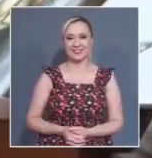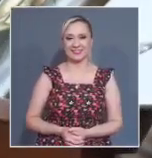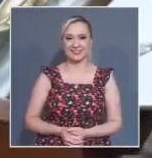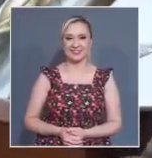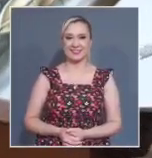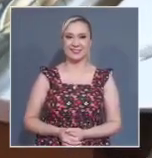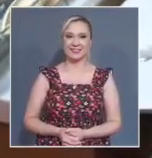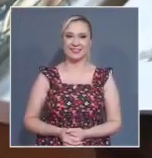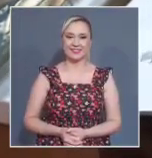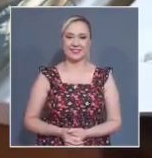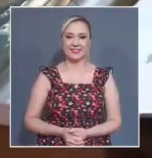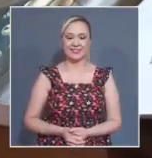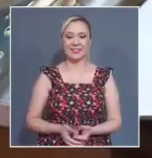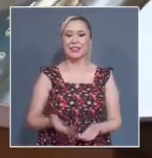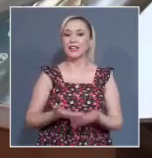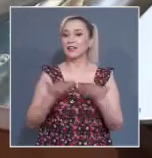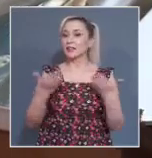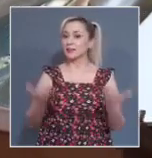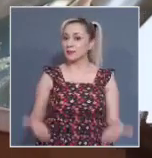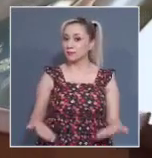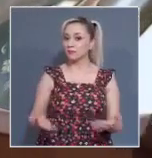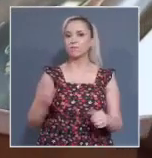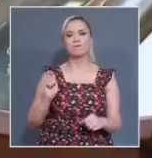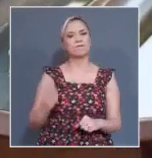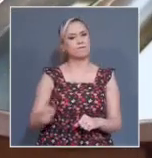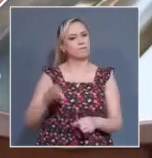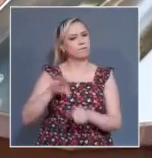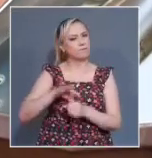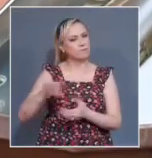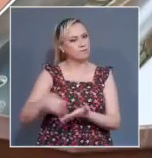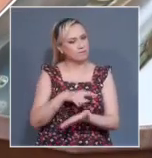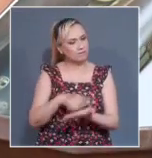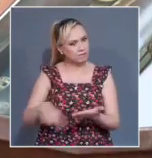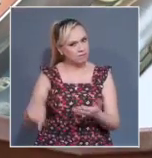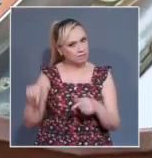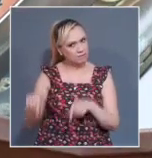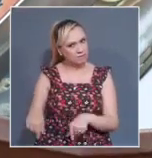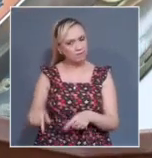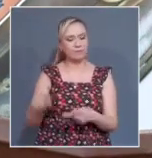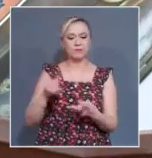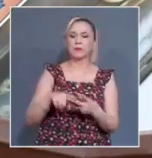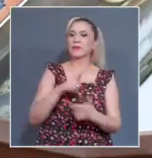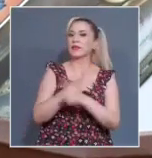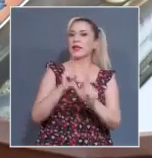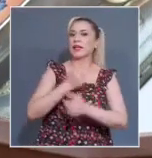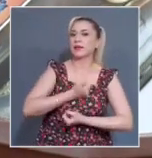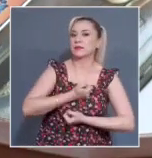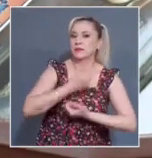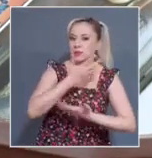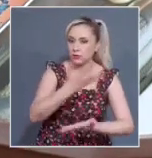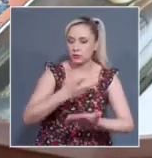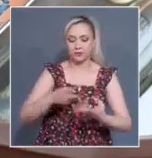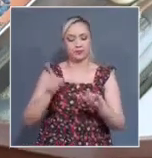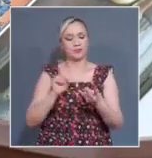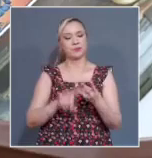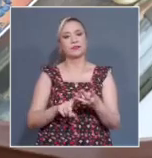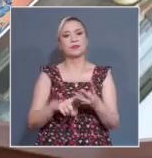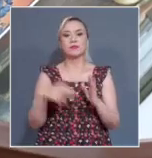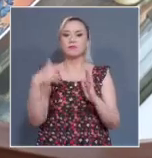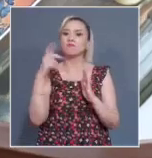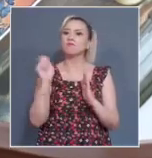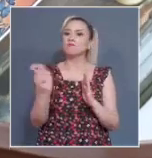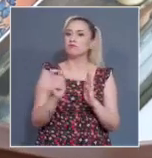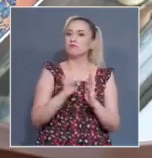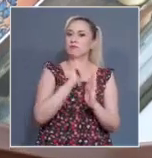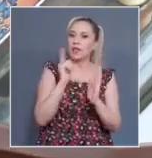Mapas electorales. Libertad de expresión. Omisión en el diseño de políticas públicas. Son temas de los que da cuenta el